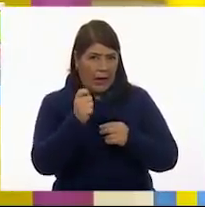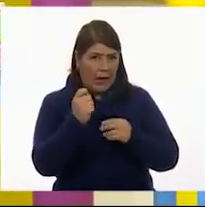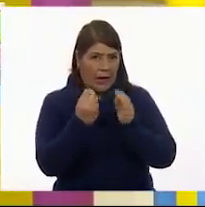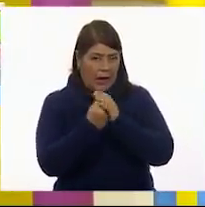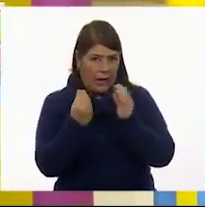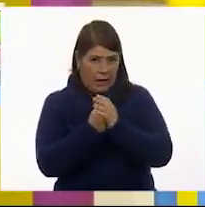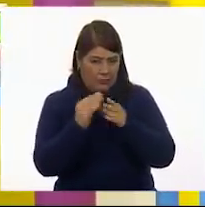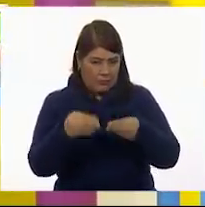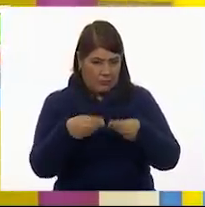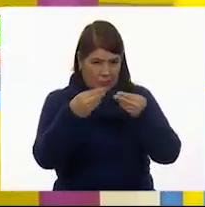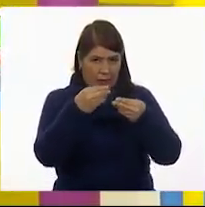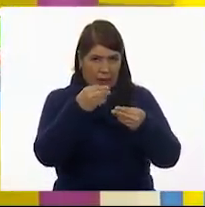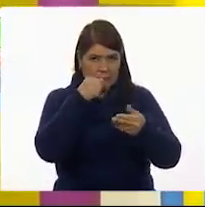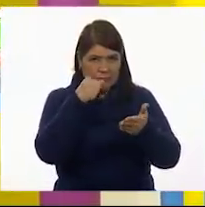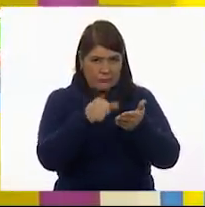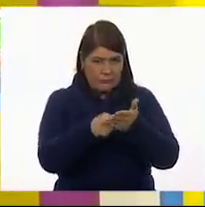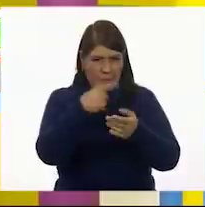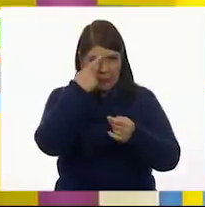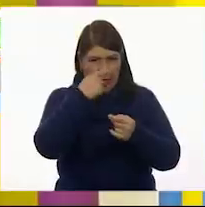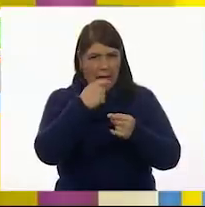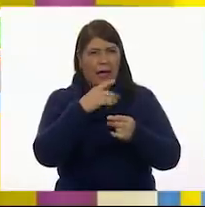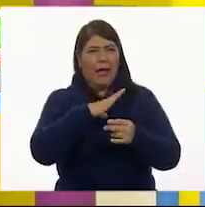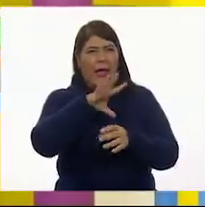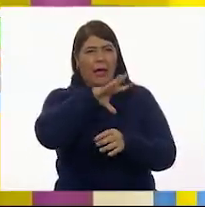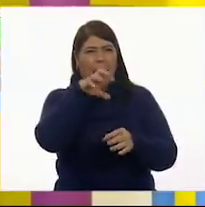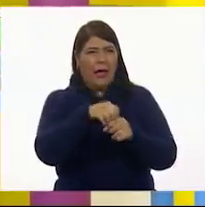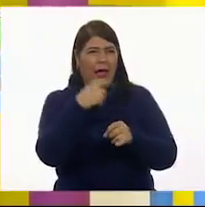expediente secreto y la obra colectiva.